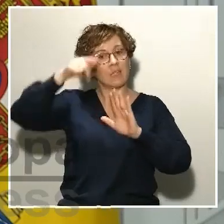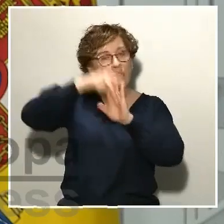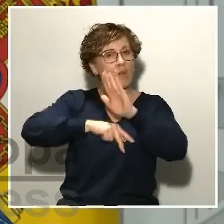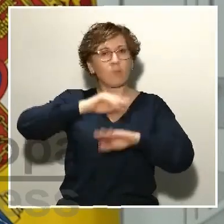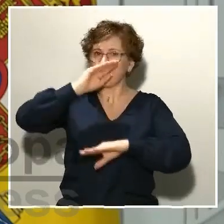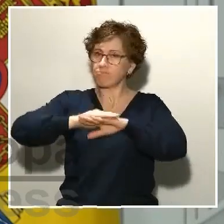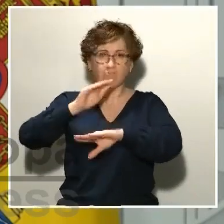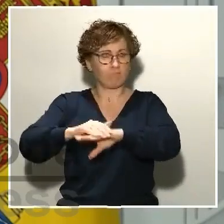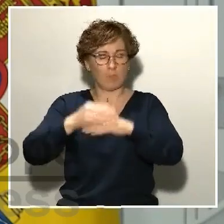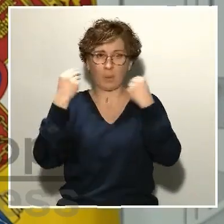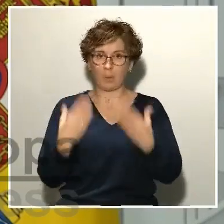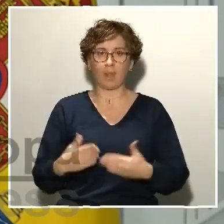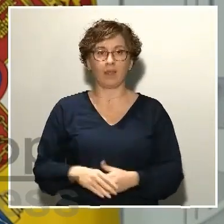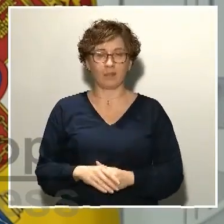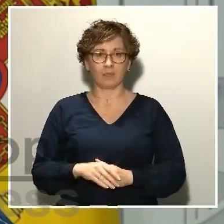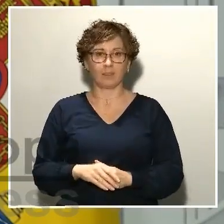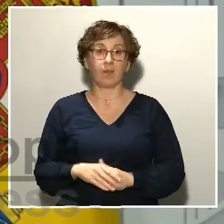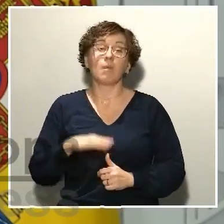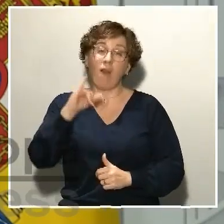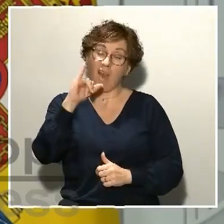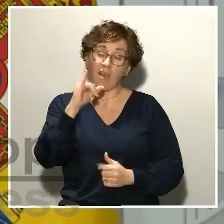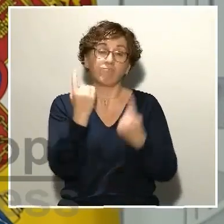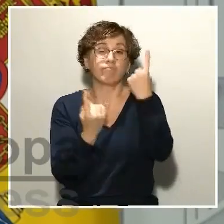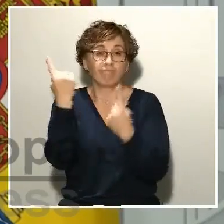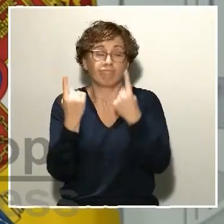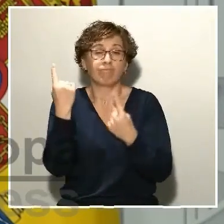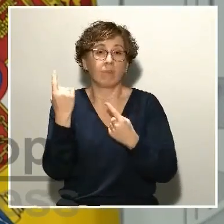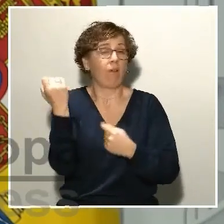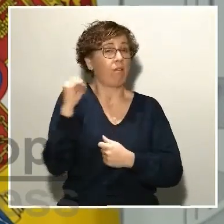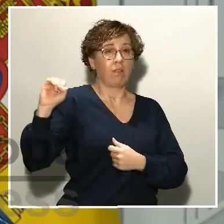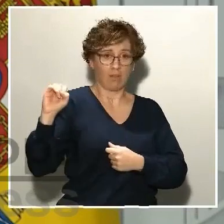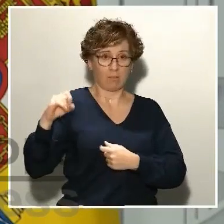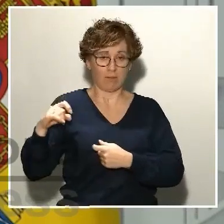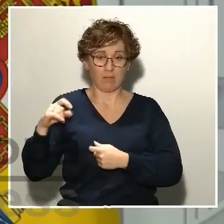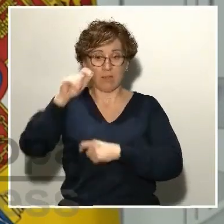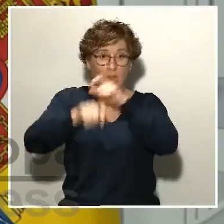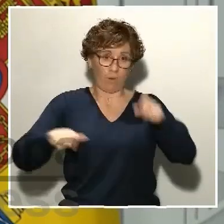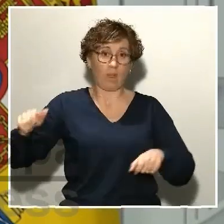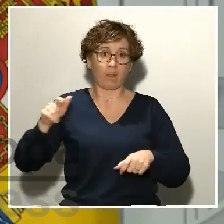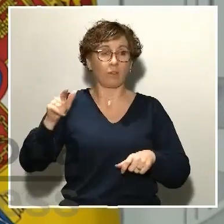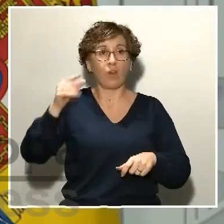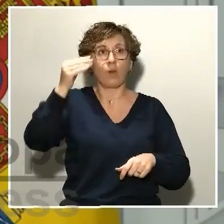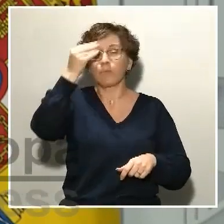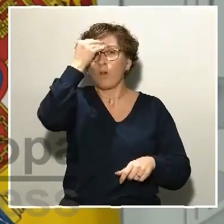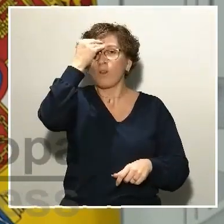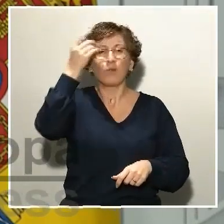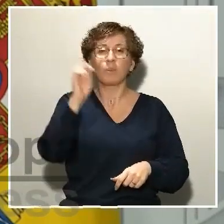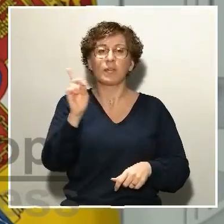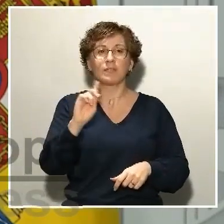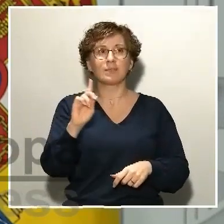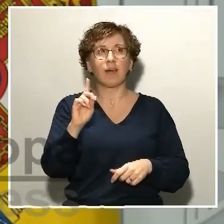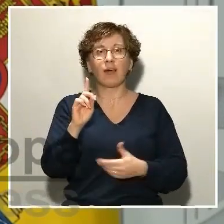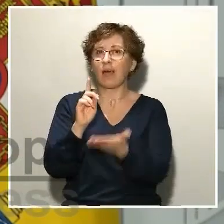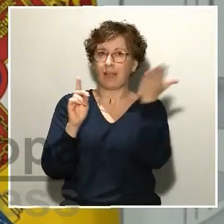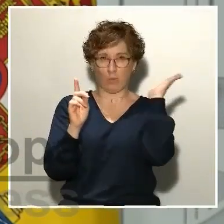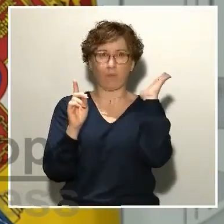Pero evidentemente también hay insolidarios, también hay ciudadanos insolidarios, ciudadanos que no piensan en el resto, que no piensan